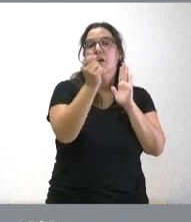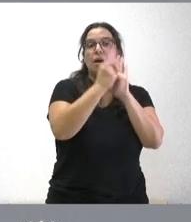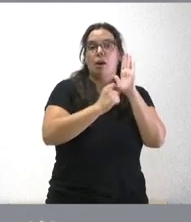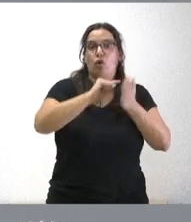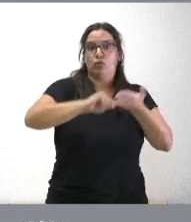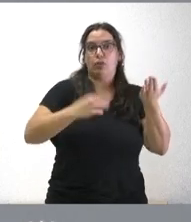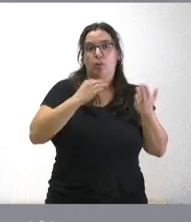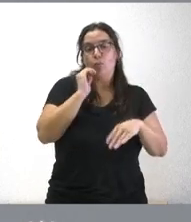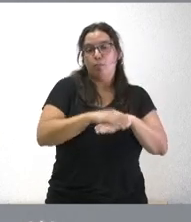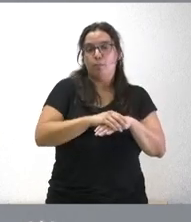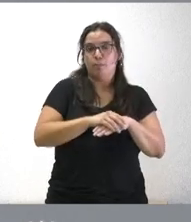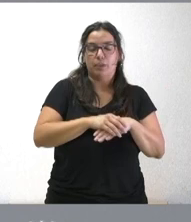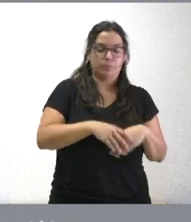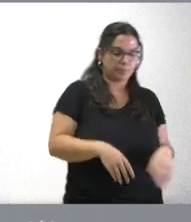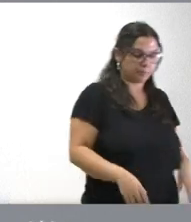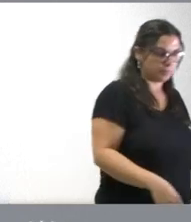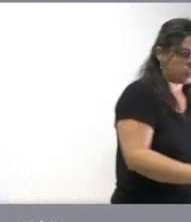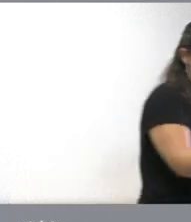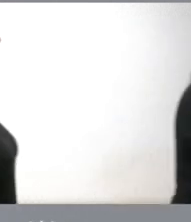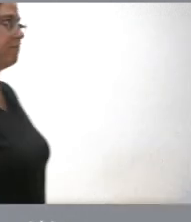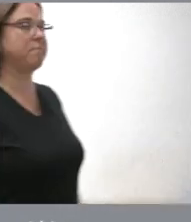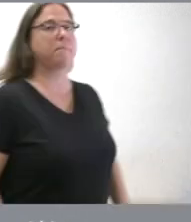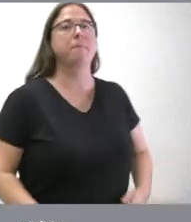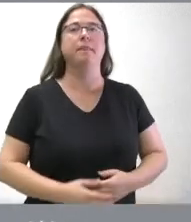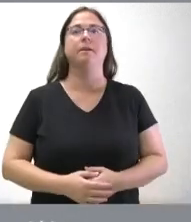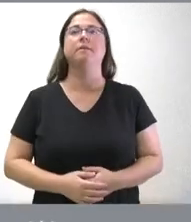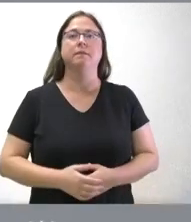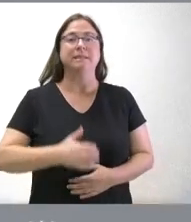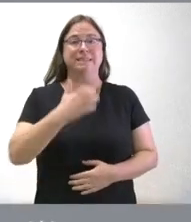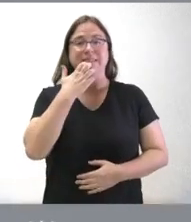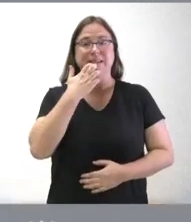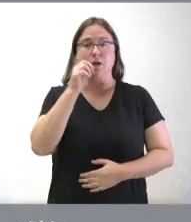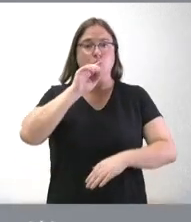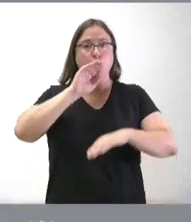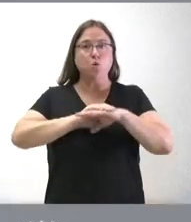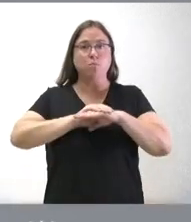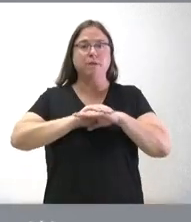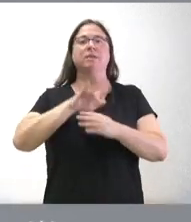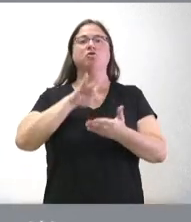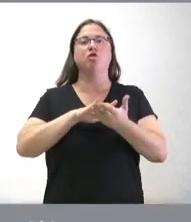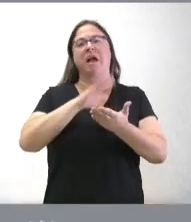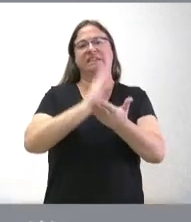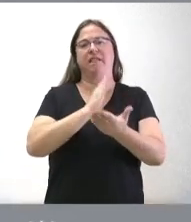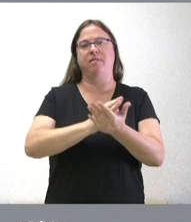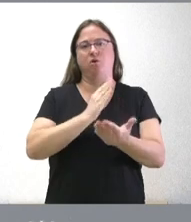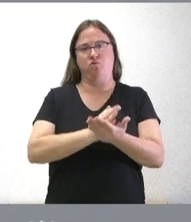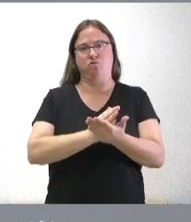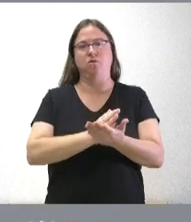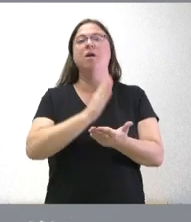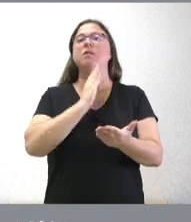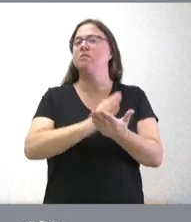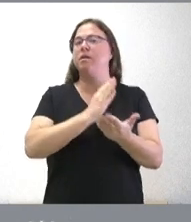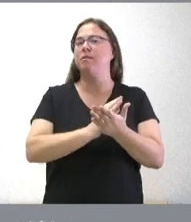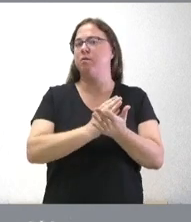del contrato que tienen que cumplirse en la medida en que no se cumplan se aplican una serie de sanciones y esas sanciones lógicamente son